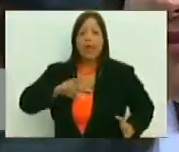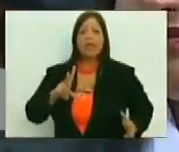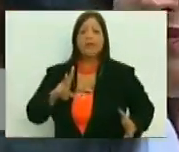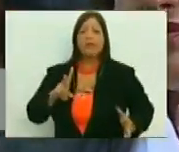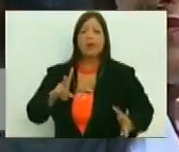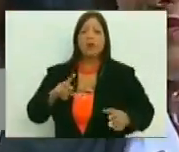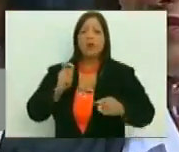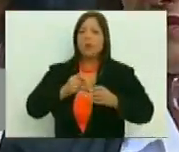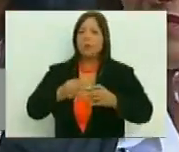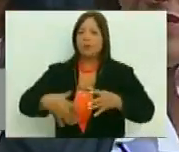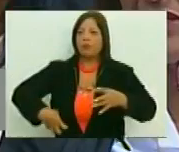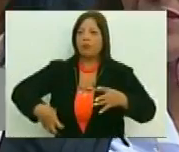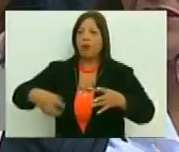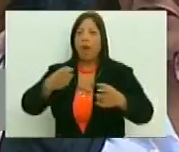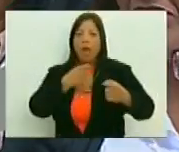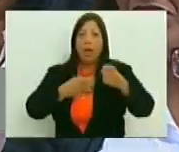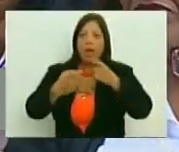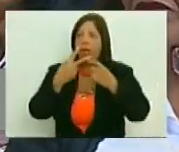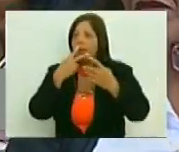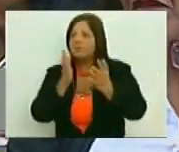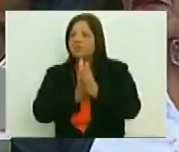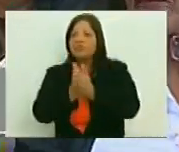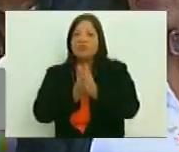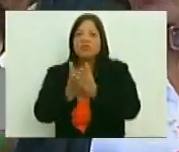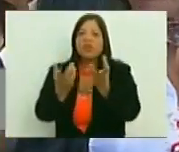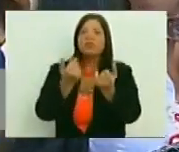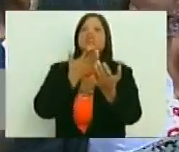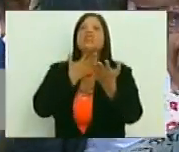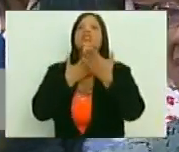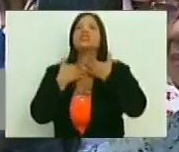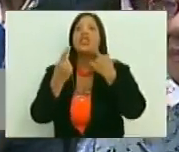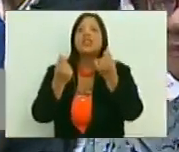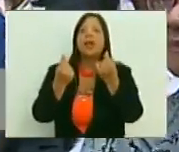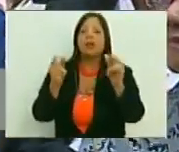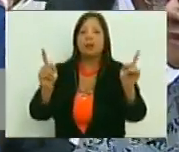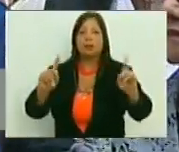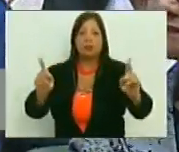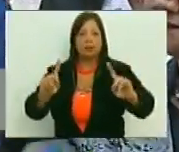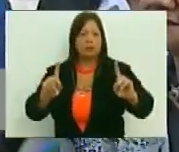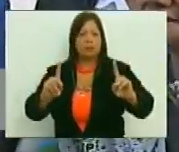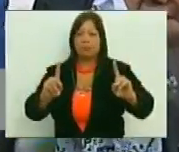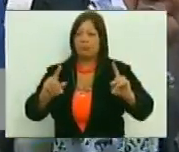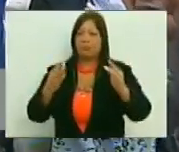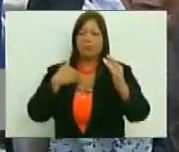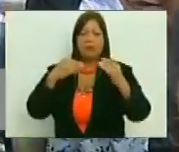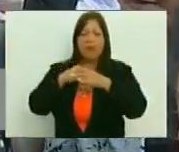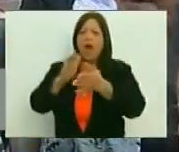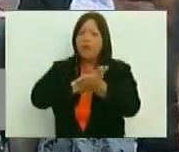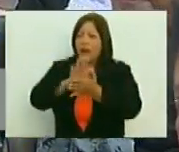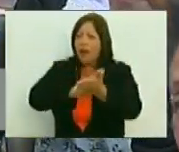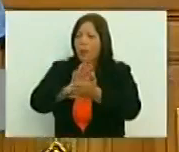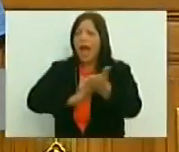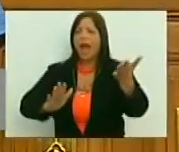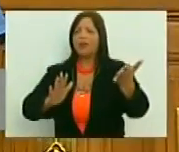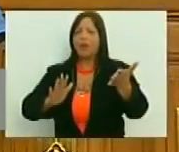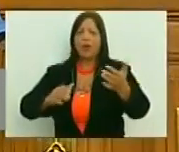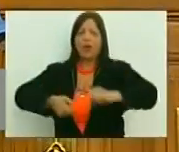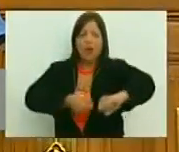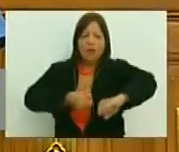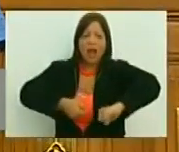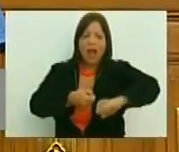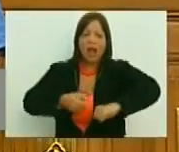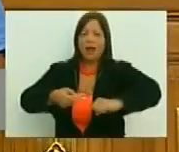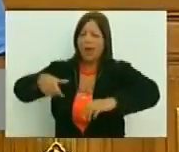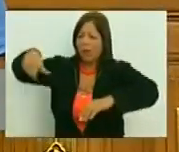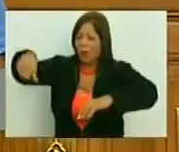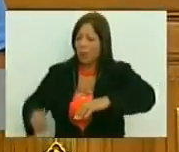una mina, que uno anda buscando la tajada, a cuánto me toca. Tú no ves que en la residencia, en todas partes, friega los platos, baje la